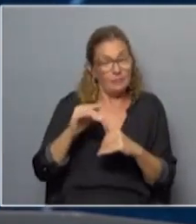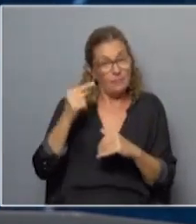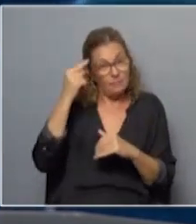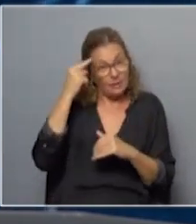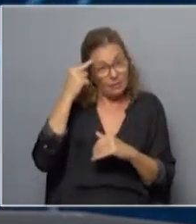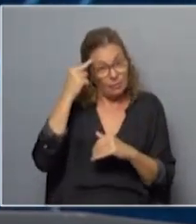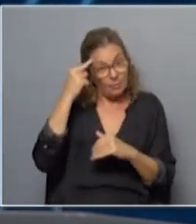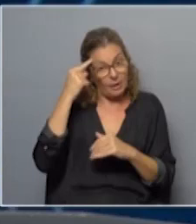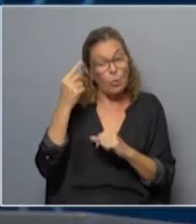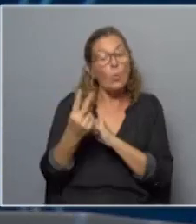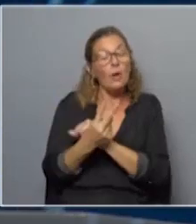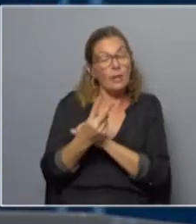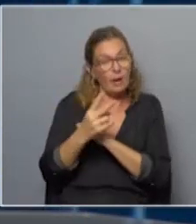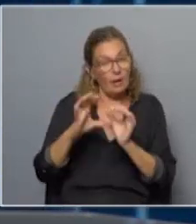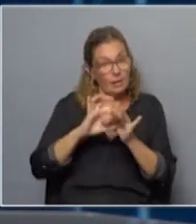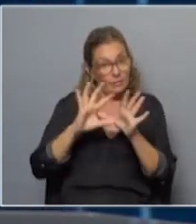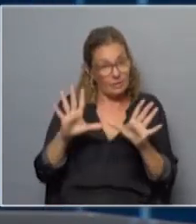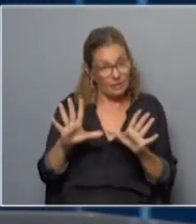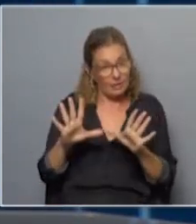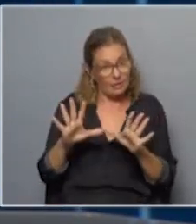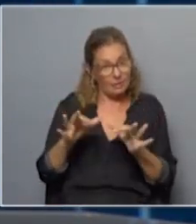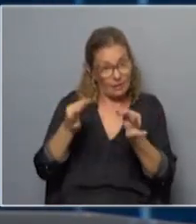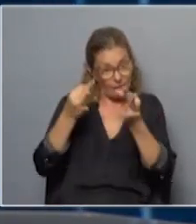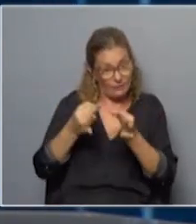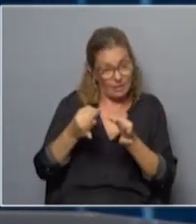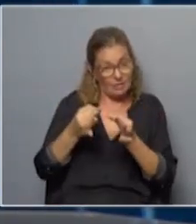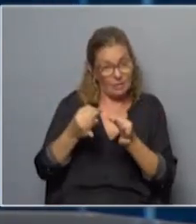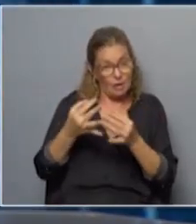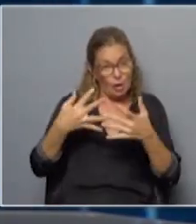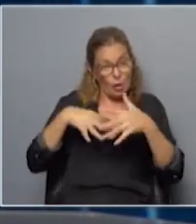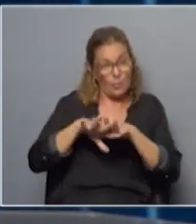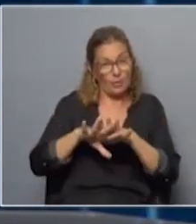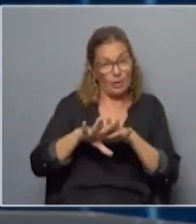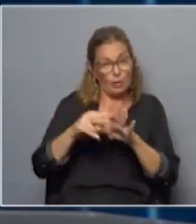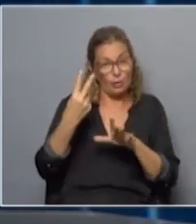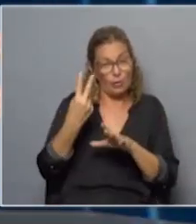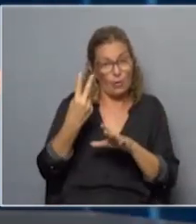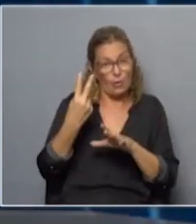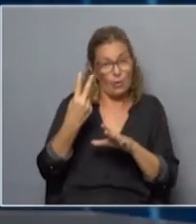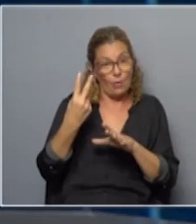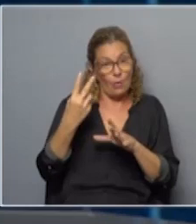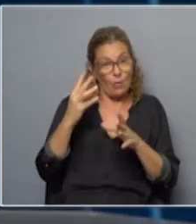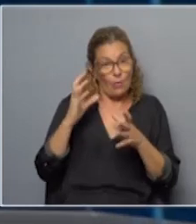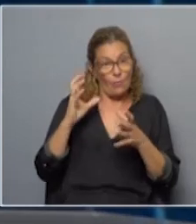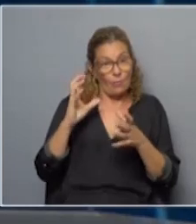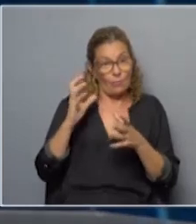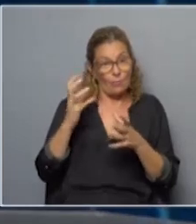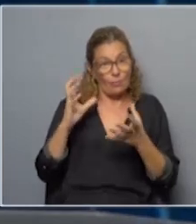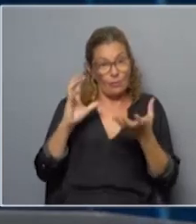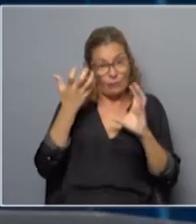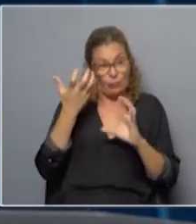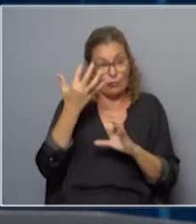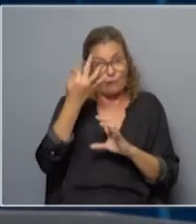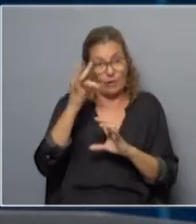creo que para defender la libertad, hay que también incorporar los otros dos grandes principios de la revolución, de la modernidad, de la revolución